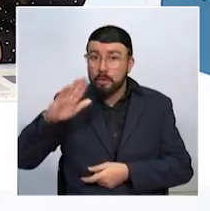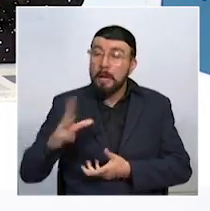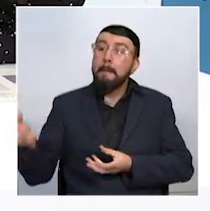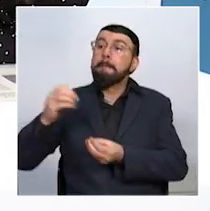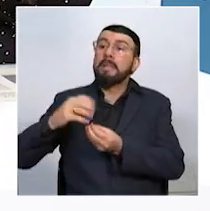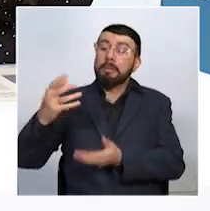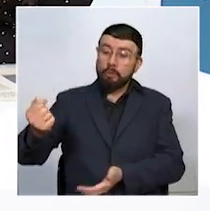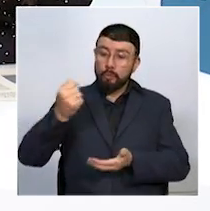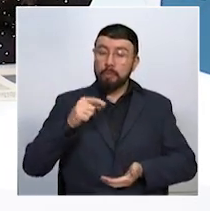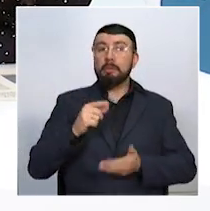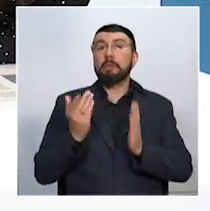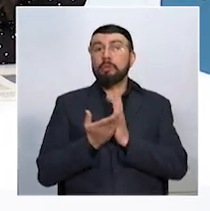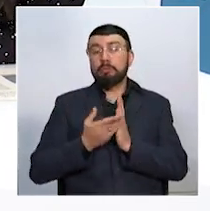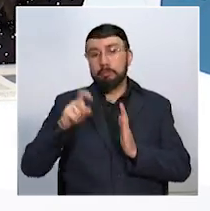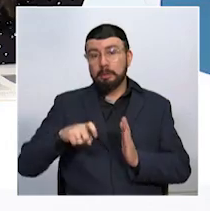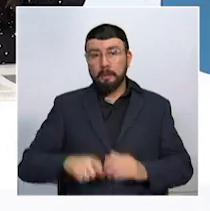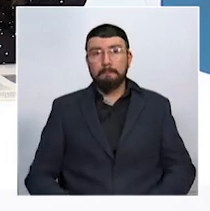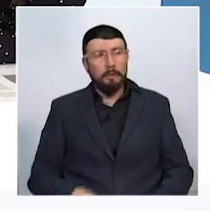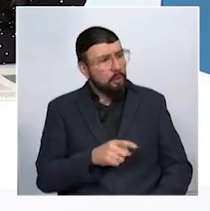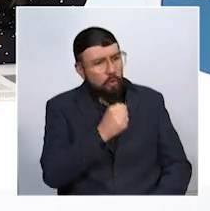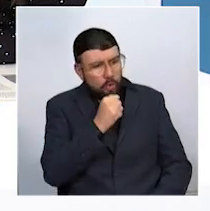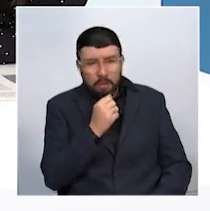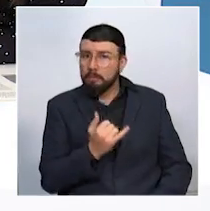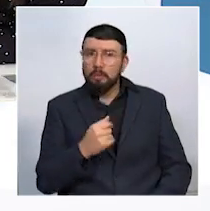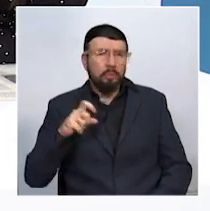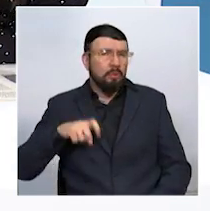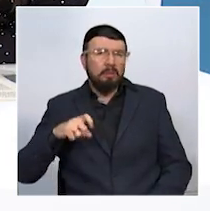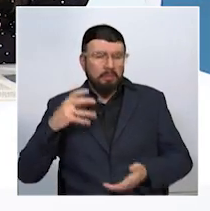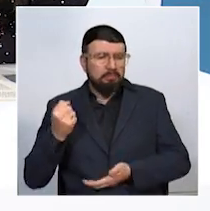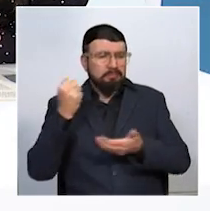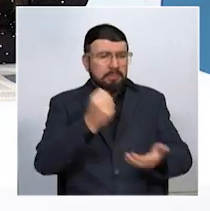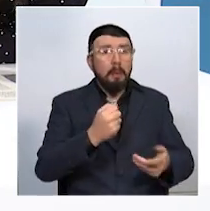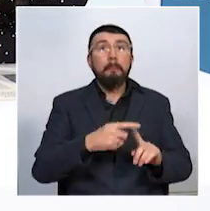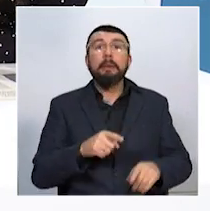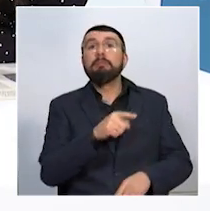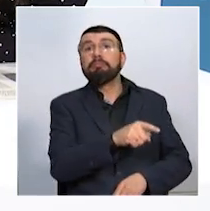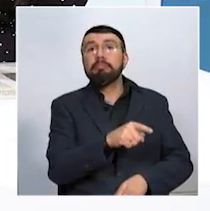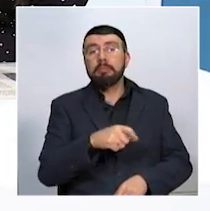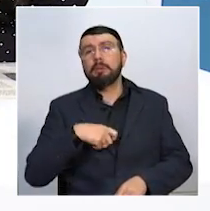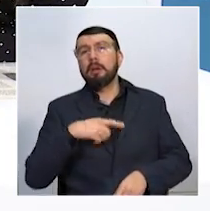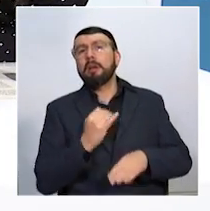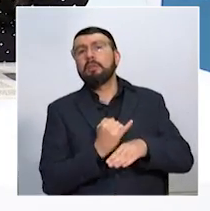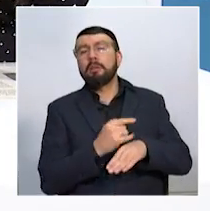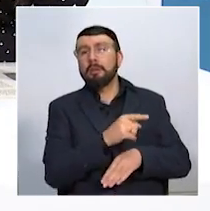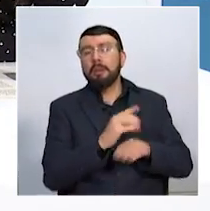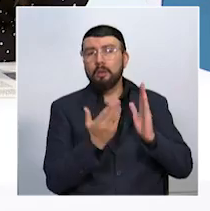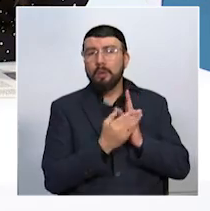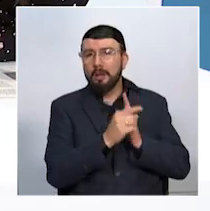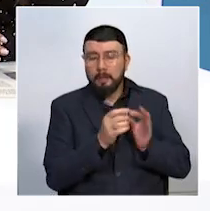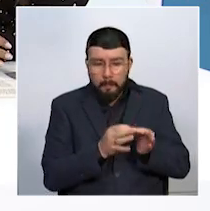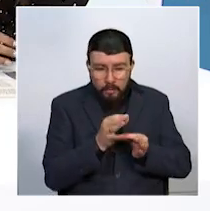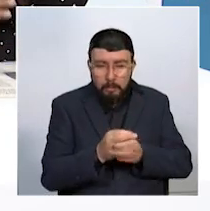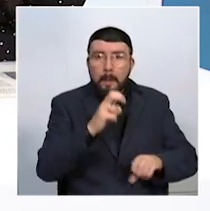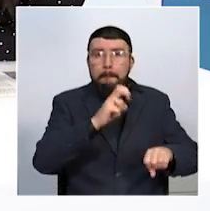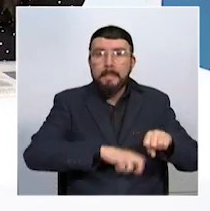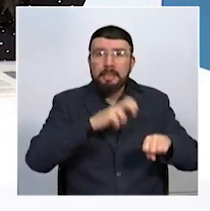Vale la pena destacar también, Rubén, una noticia que no tiene que ver con inversiones, pero sí se ve involucrada una institución educativa en el municipio de Pensilvania, en